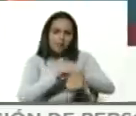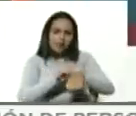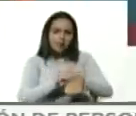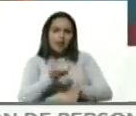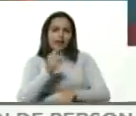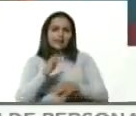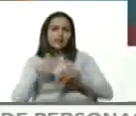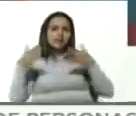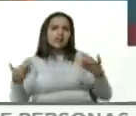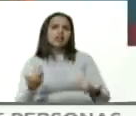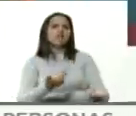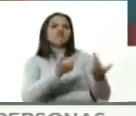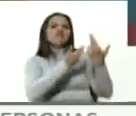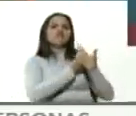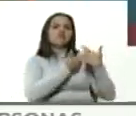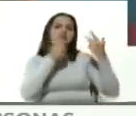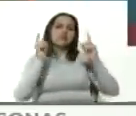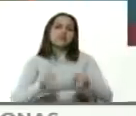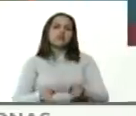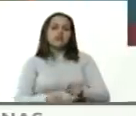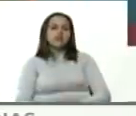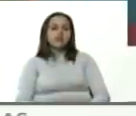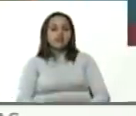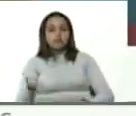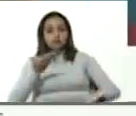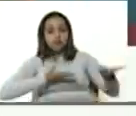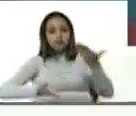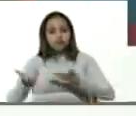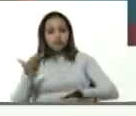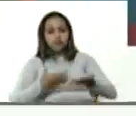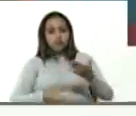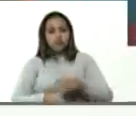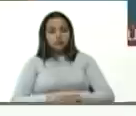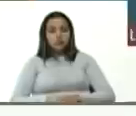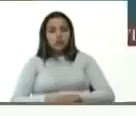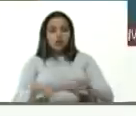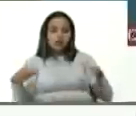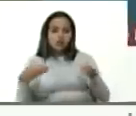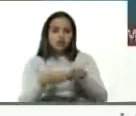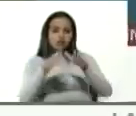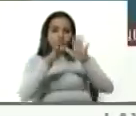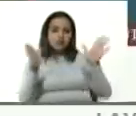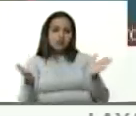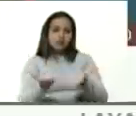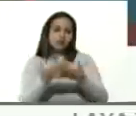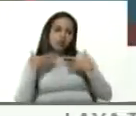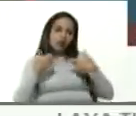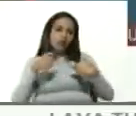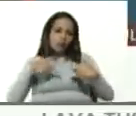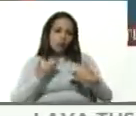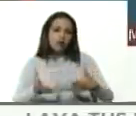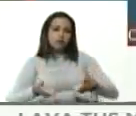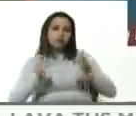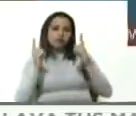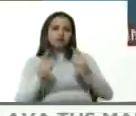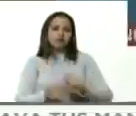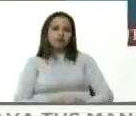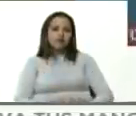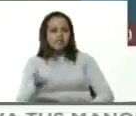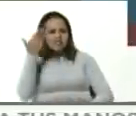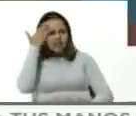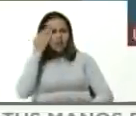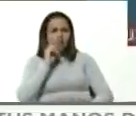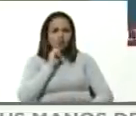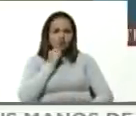responsabilidad también multilateral en que la organización mundial de la salud pueda tener acceso sabemos que Rusia